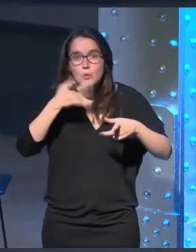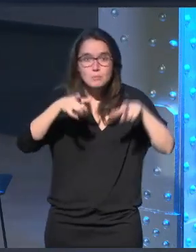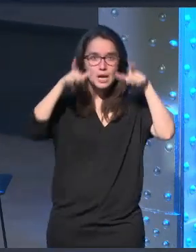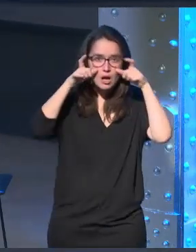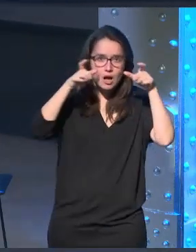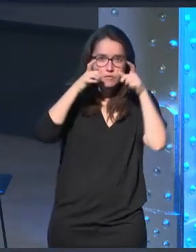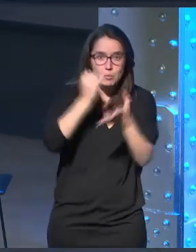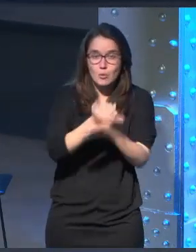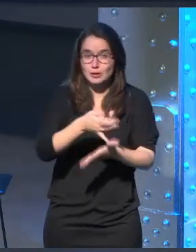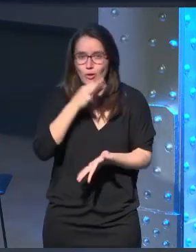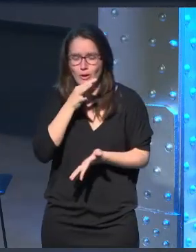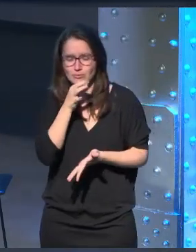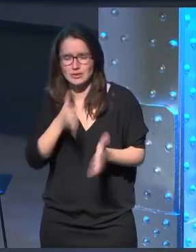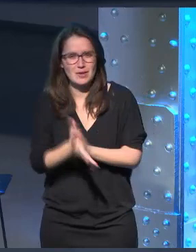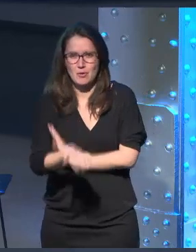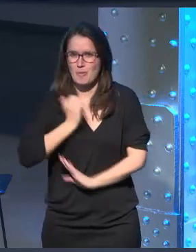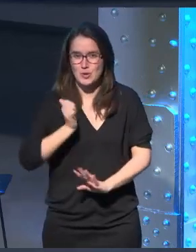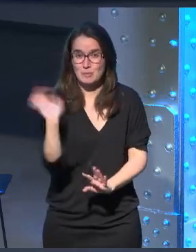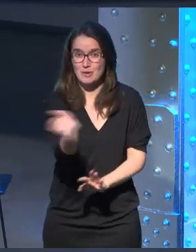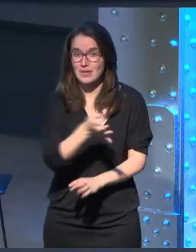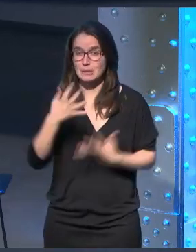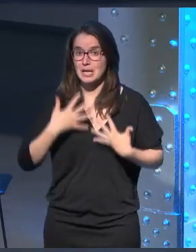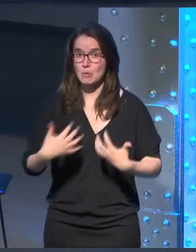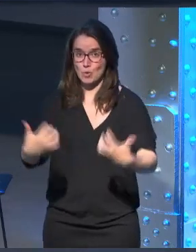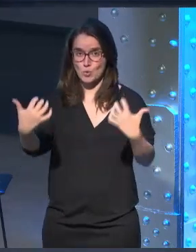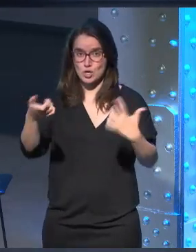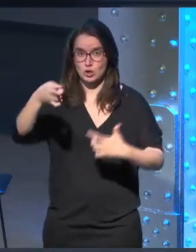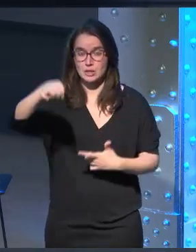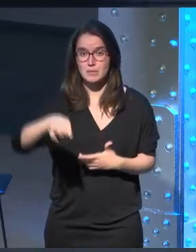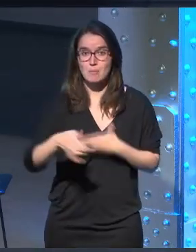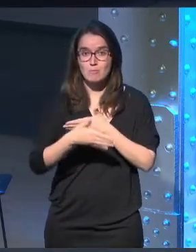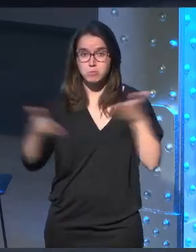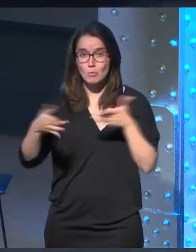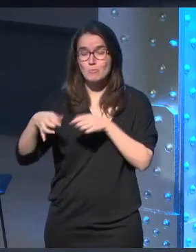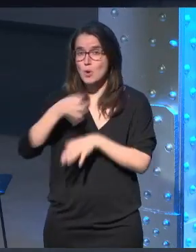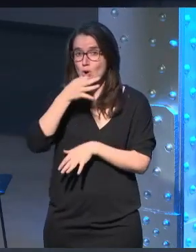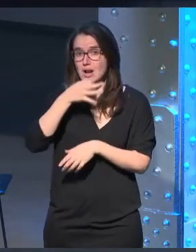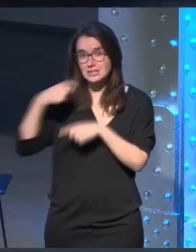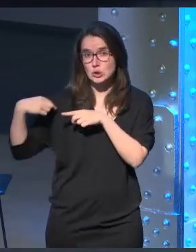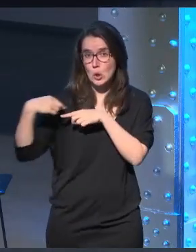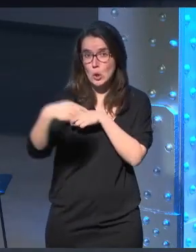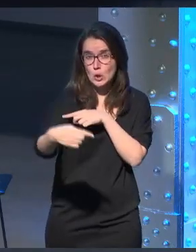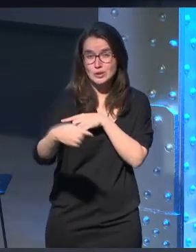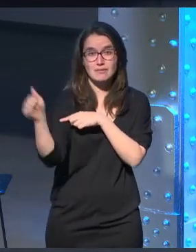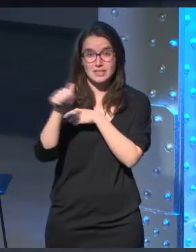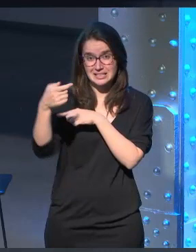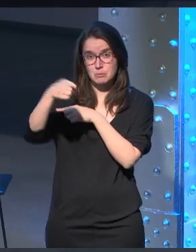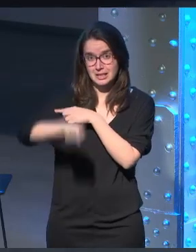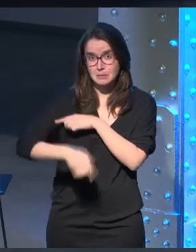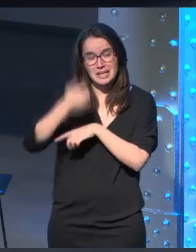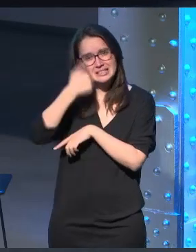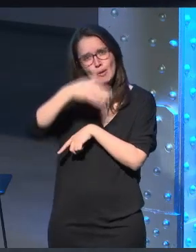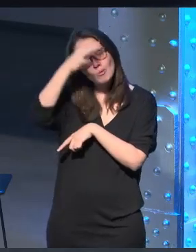es una oportunidad perfecta para el público también particular está abierta todas las tardes fines de semana incluidos